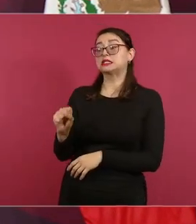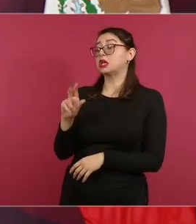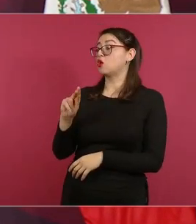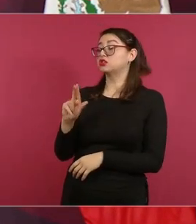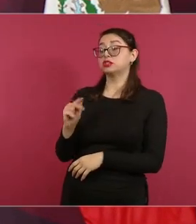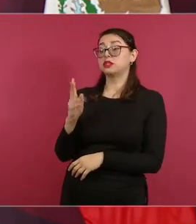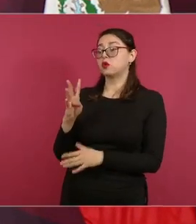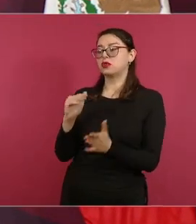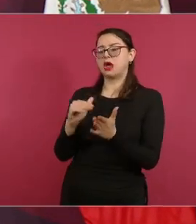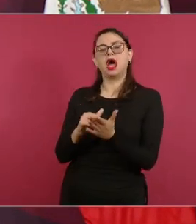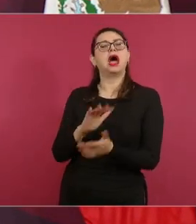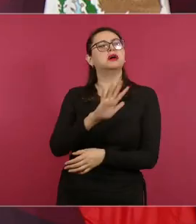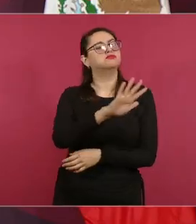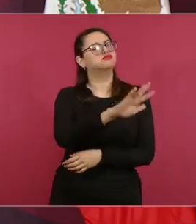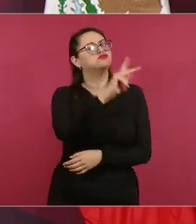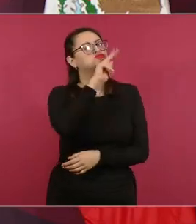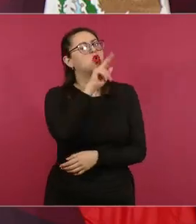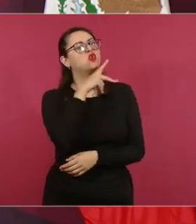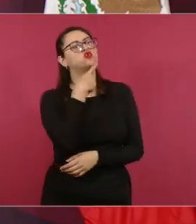su sueldo